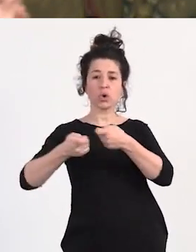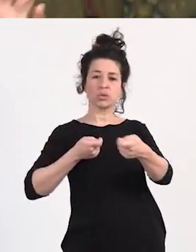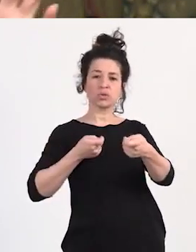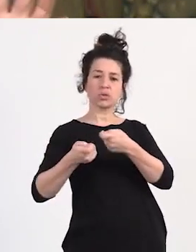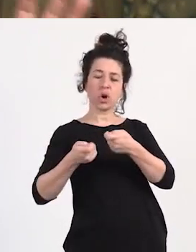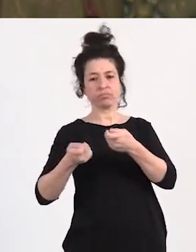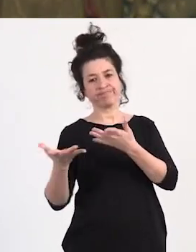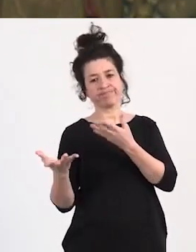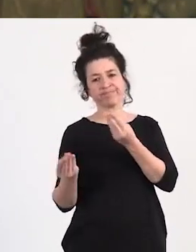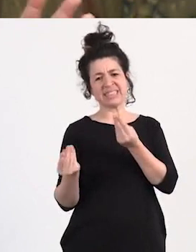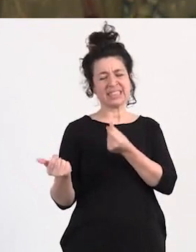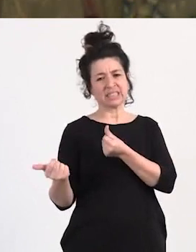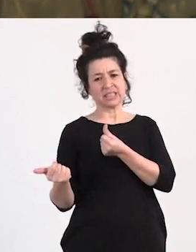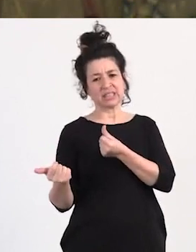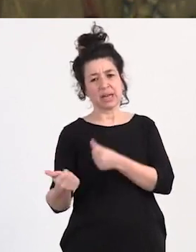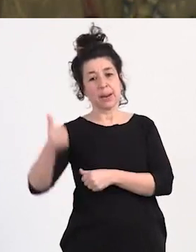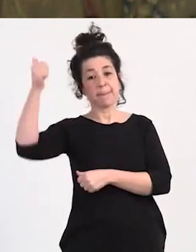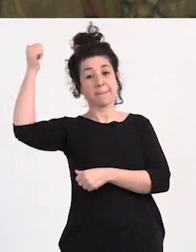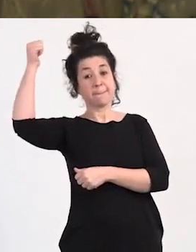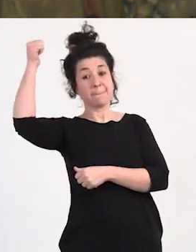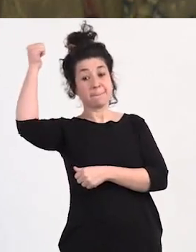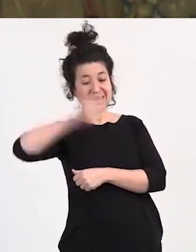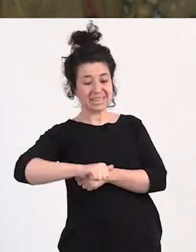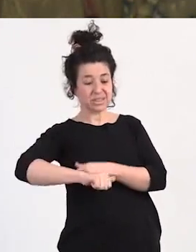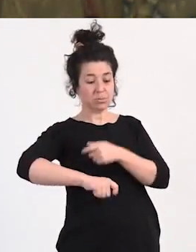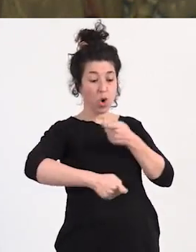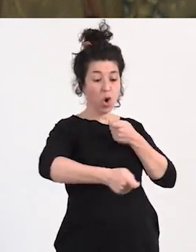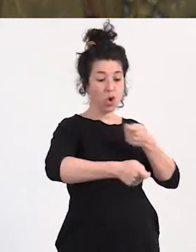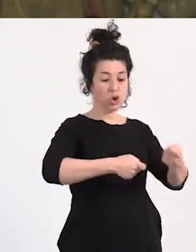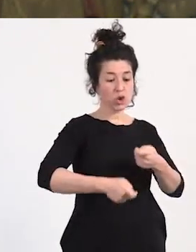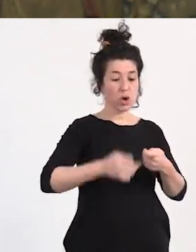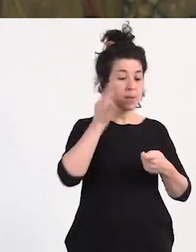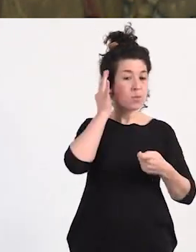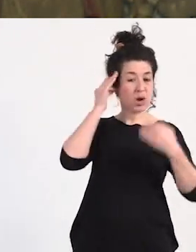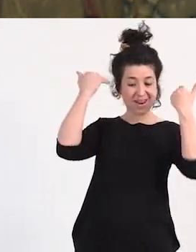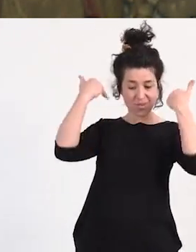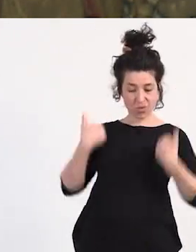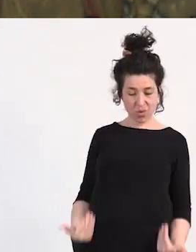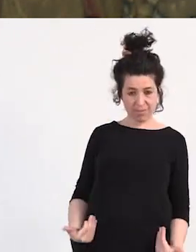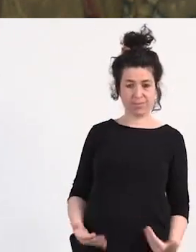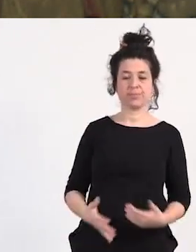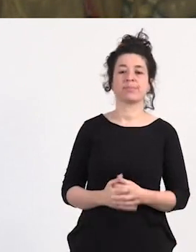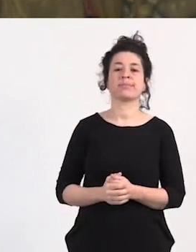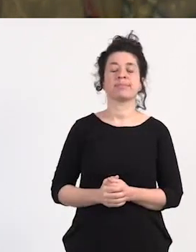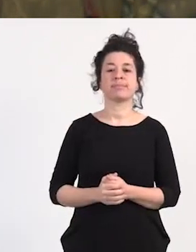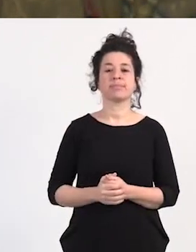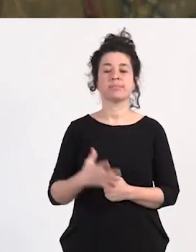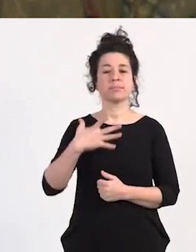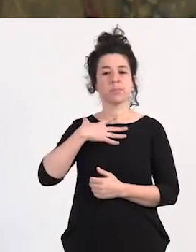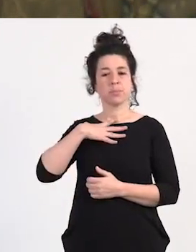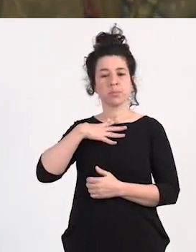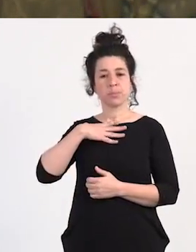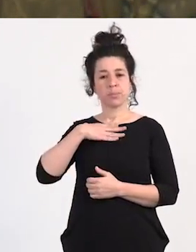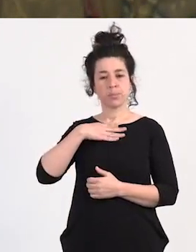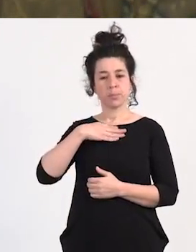el control del machismo sobre el cuerpo de la mujer podemos ver como en los últimos por